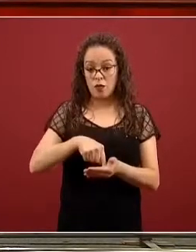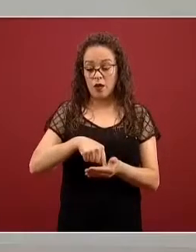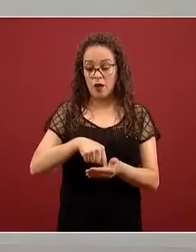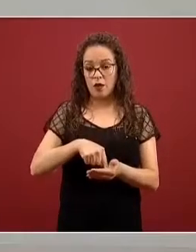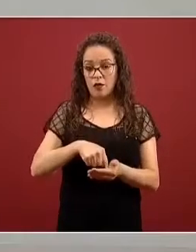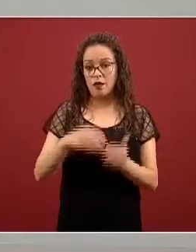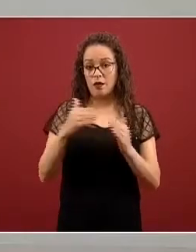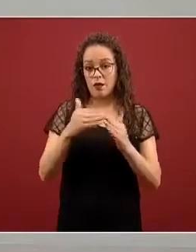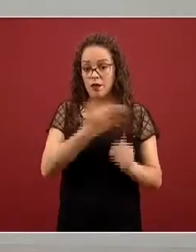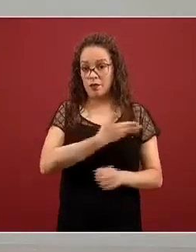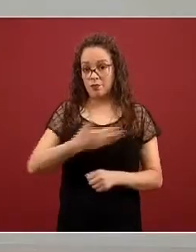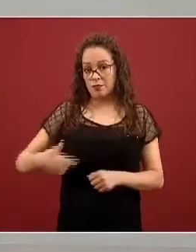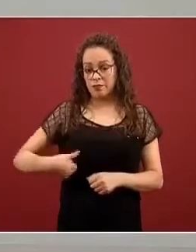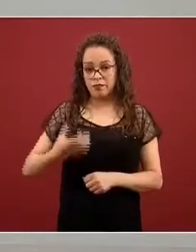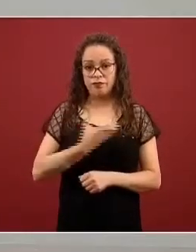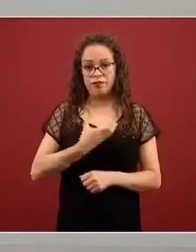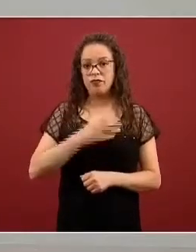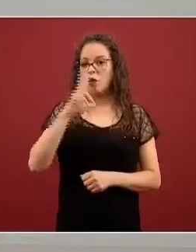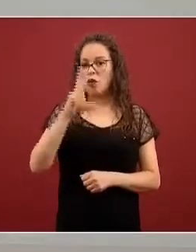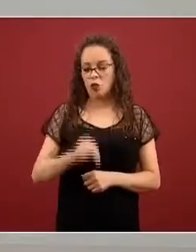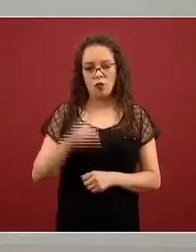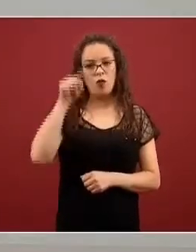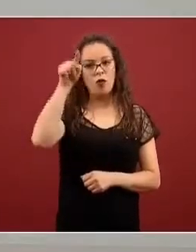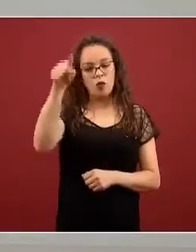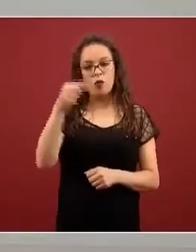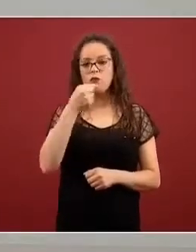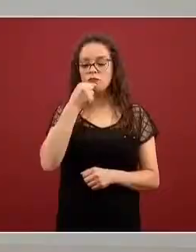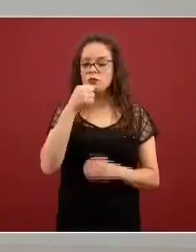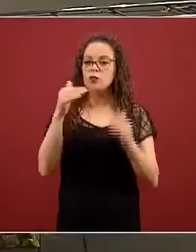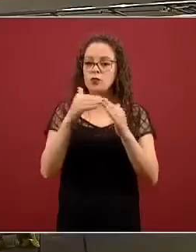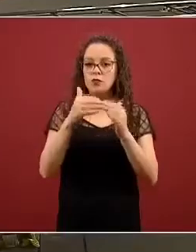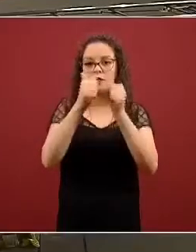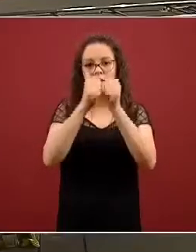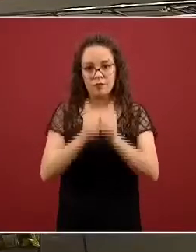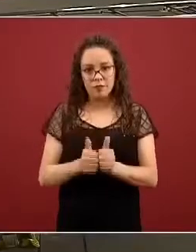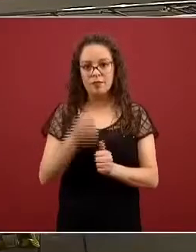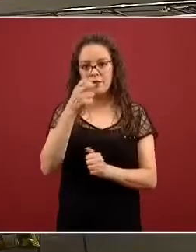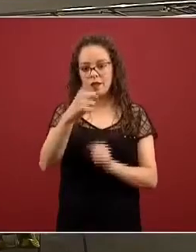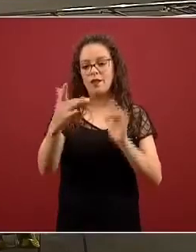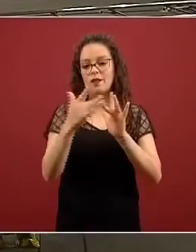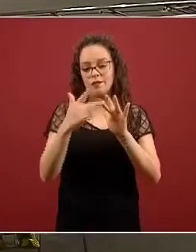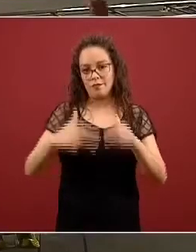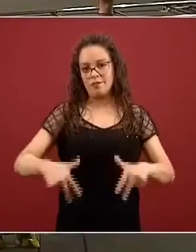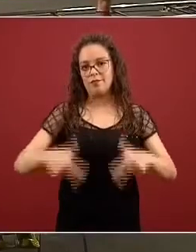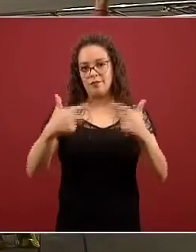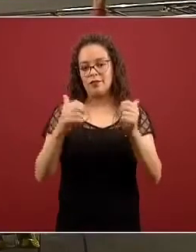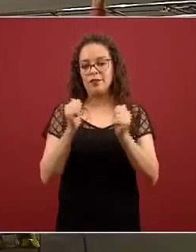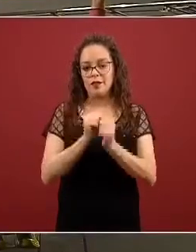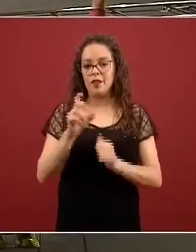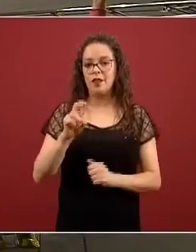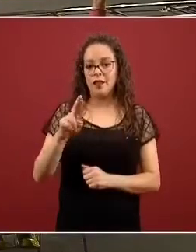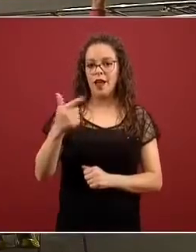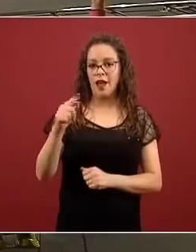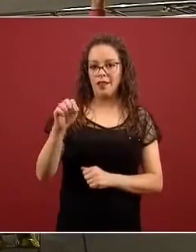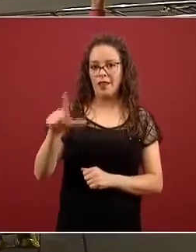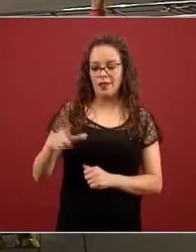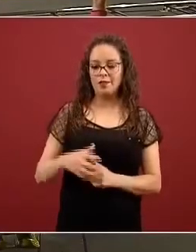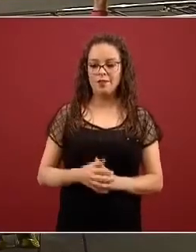vía remota con el Dr. Gatell. Muchísimas gracias por su atención, doctor. Gracias.